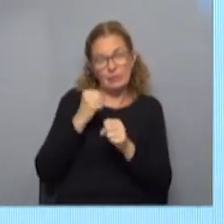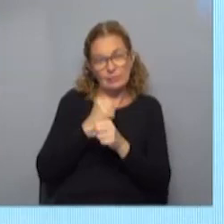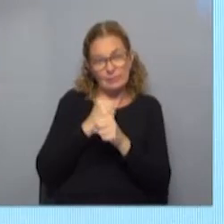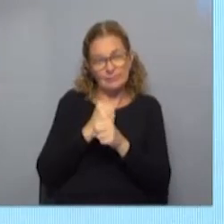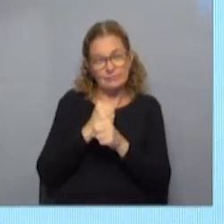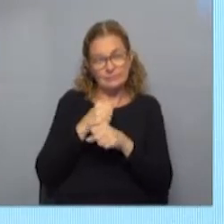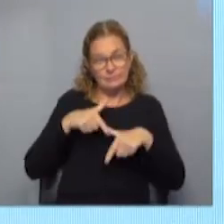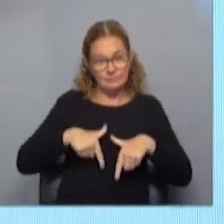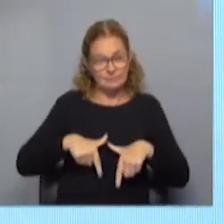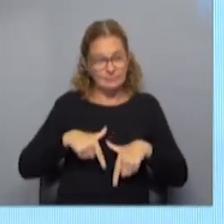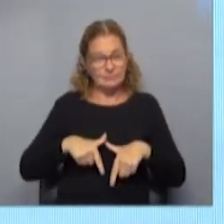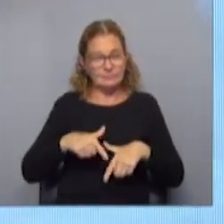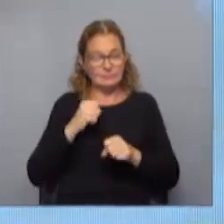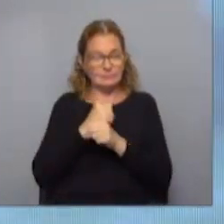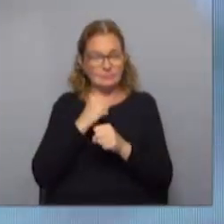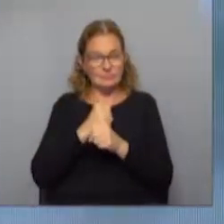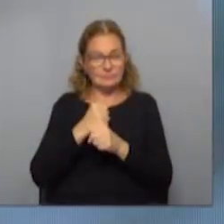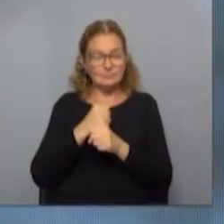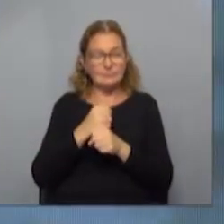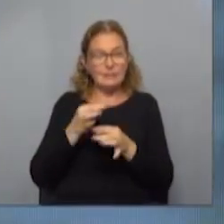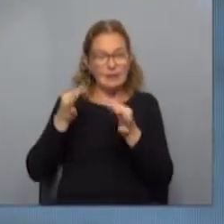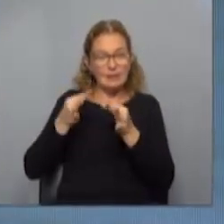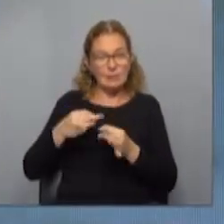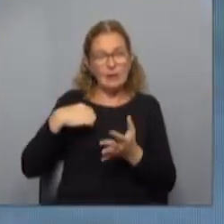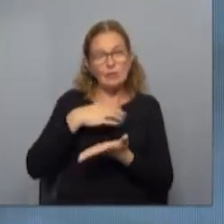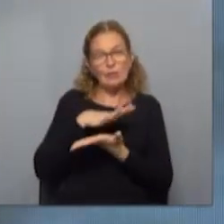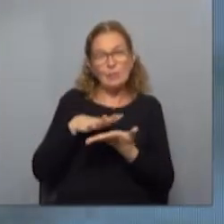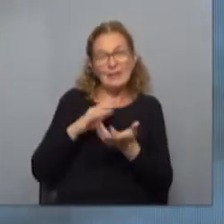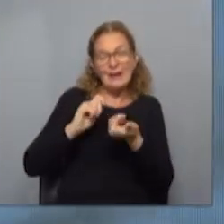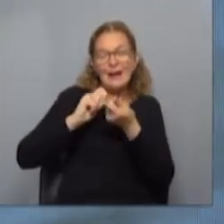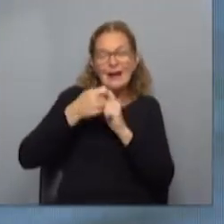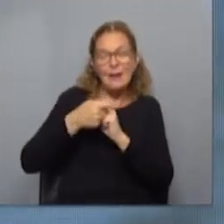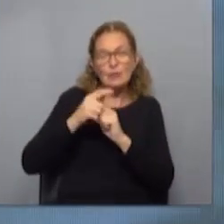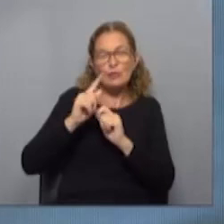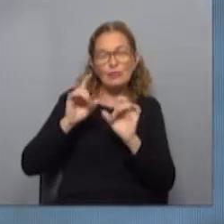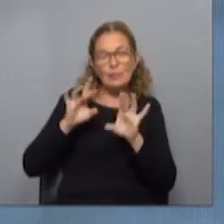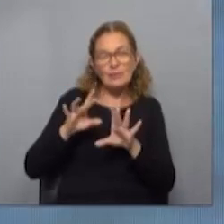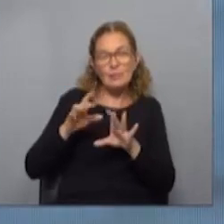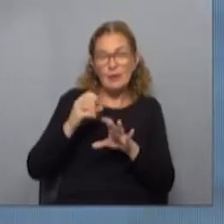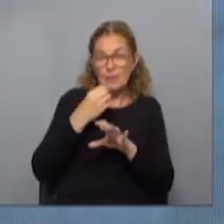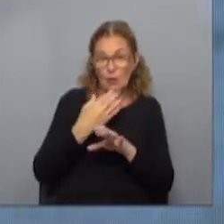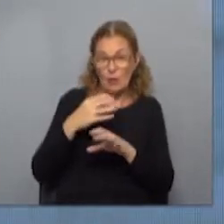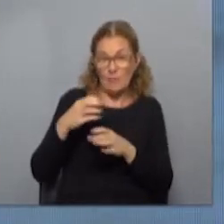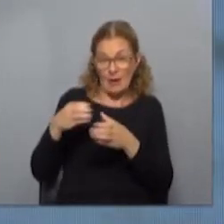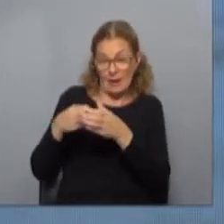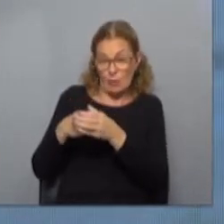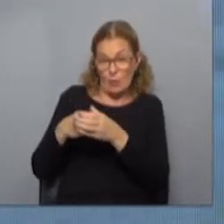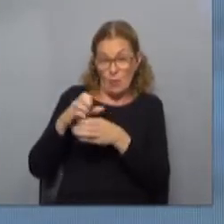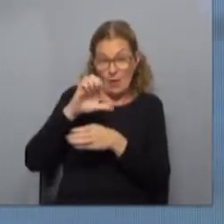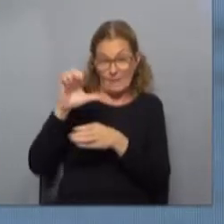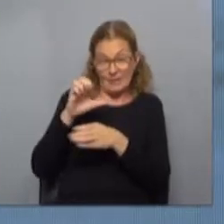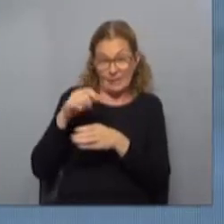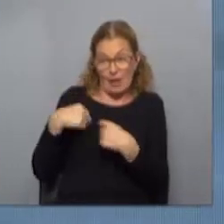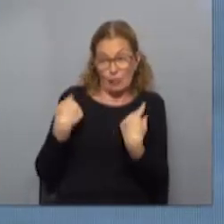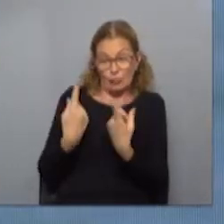a nivel del Ministerio de Trabajo y Seguridad Social para hacer cambios, que no es solo para favorecer a las pequeñas empresas, sino a todos